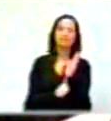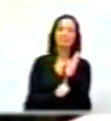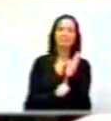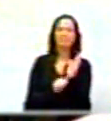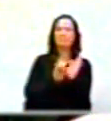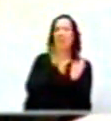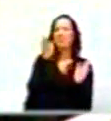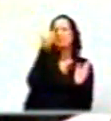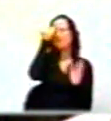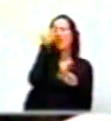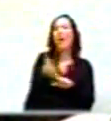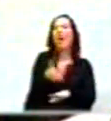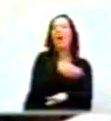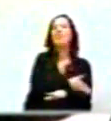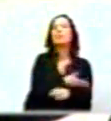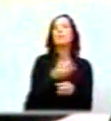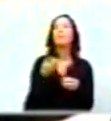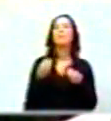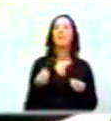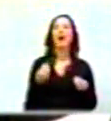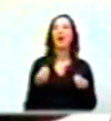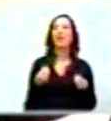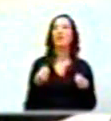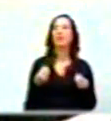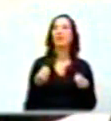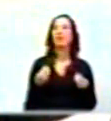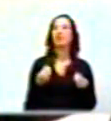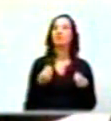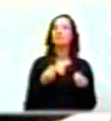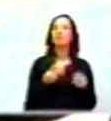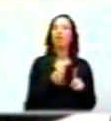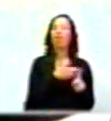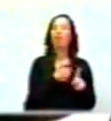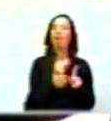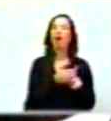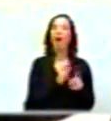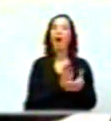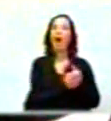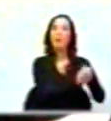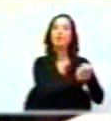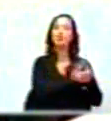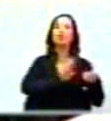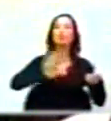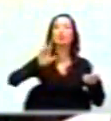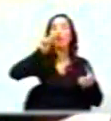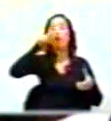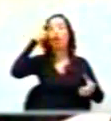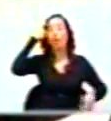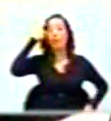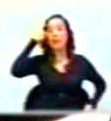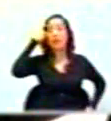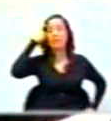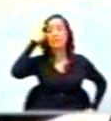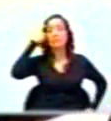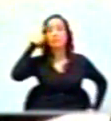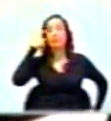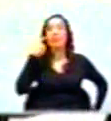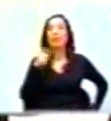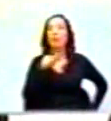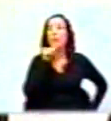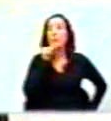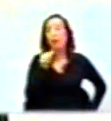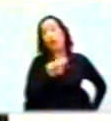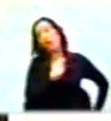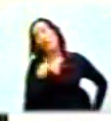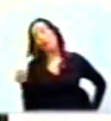el propósito deliberado de favorecer a los amigos del gobierno. Y en el caso menos grave, démonos